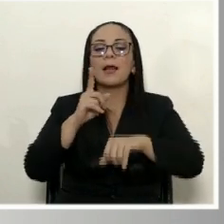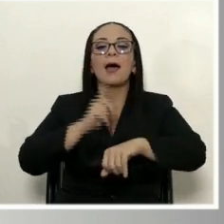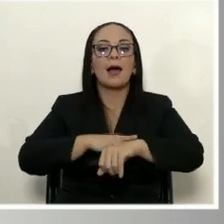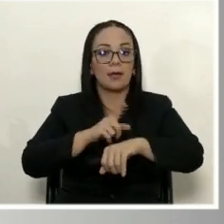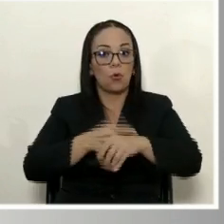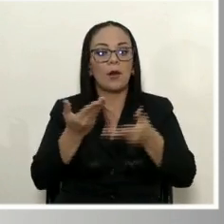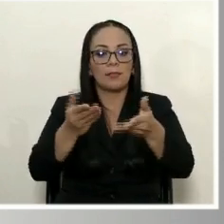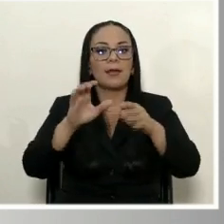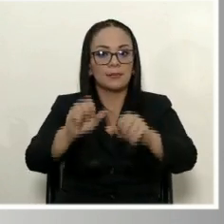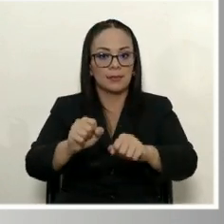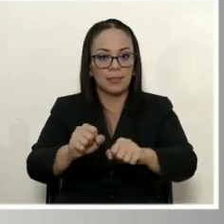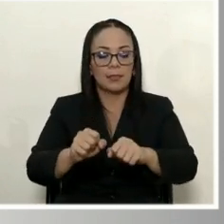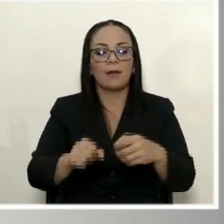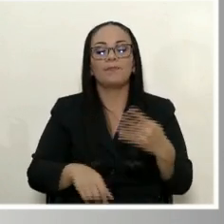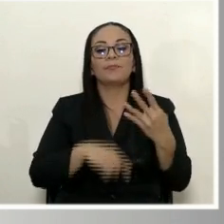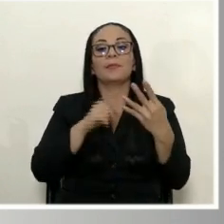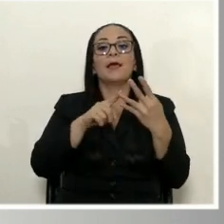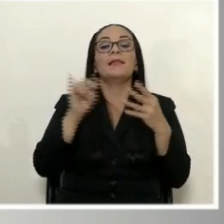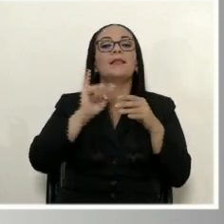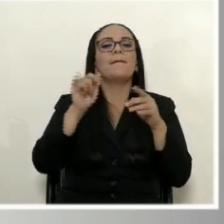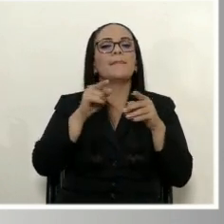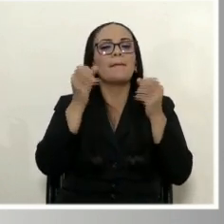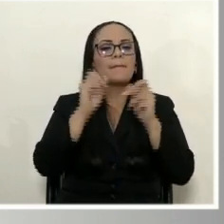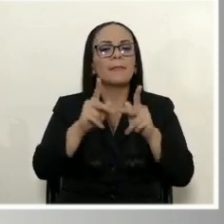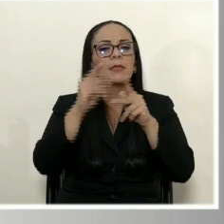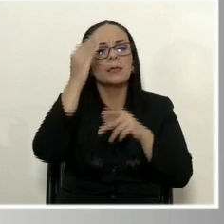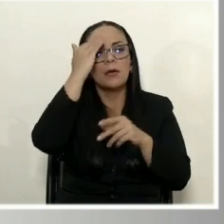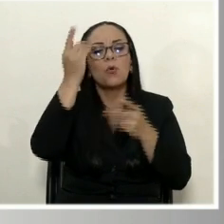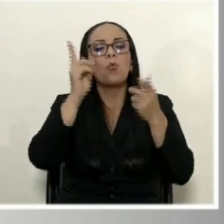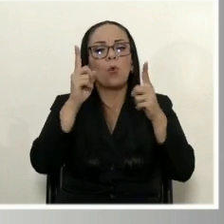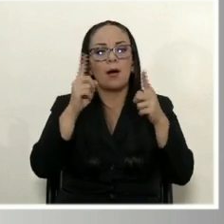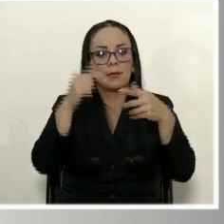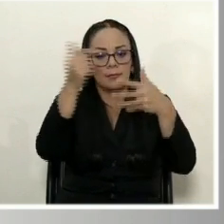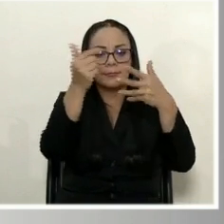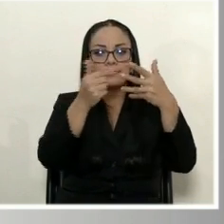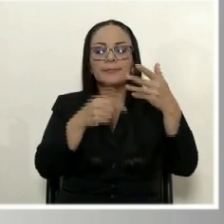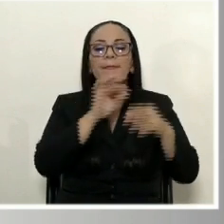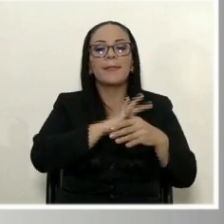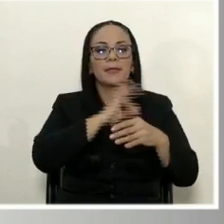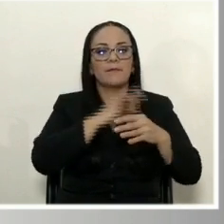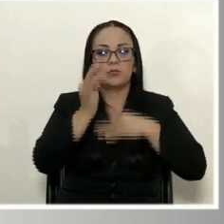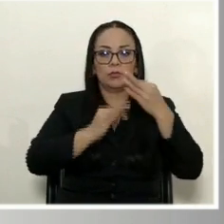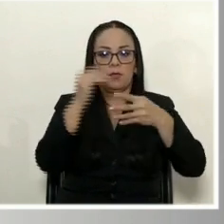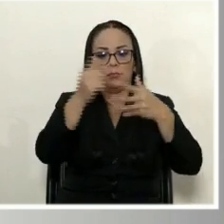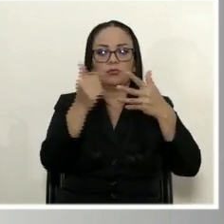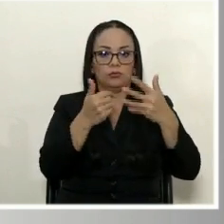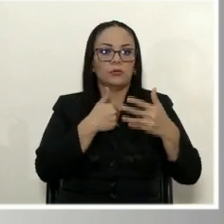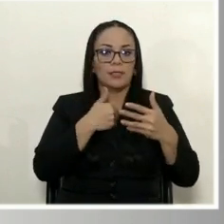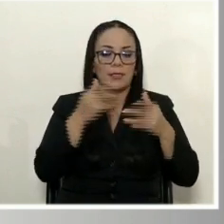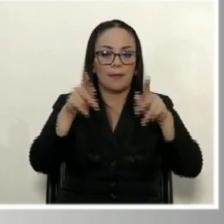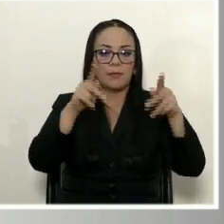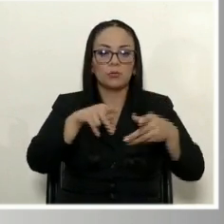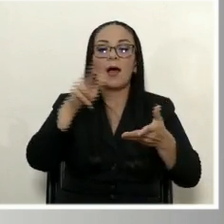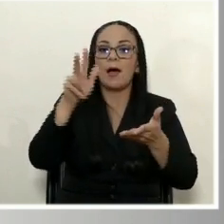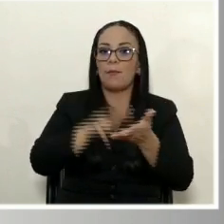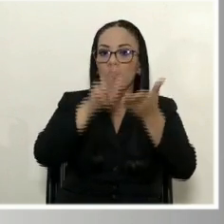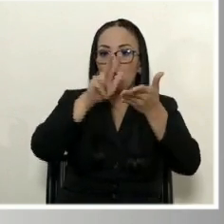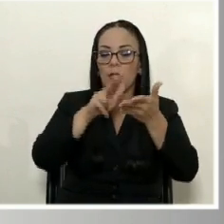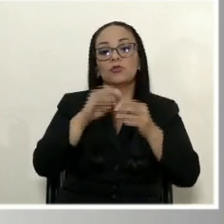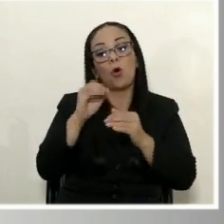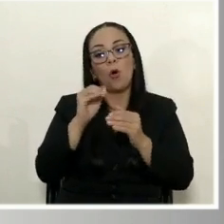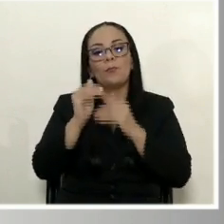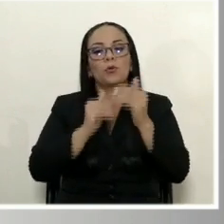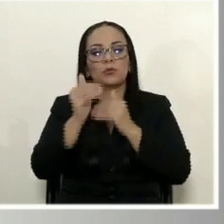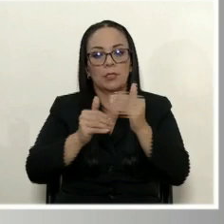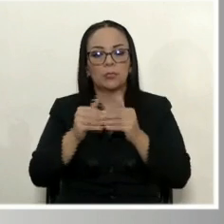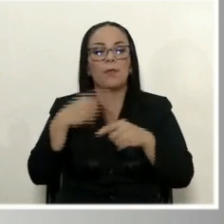se le va a atender. Le permite también conocer cuál es la gama de beneficios que esta persona tiene aprobados o están en